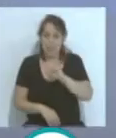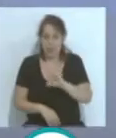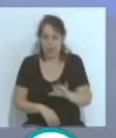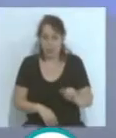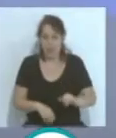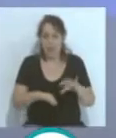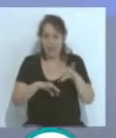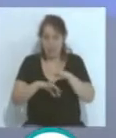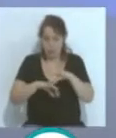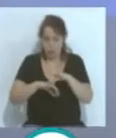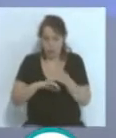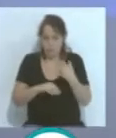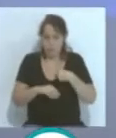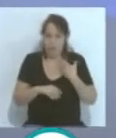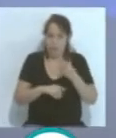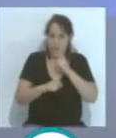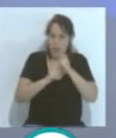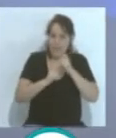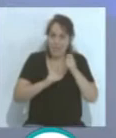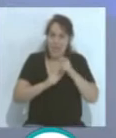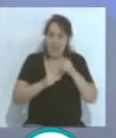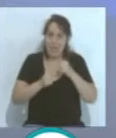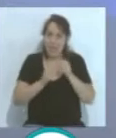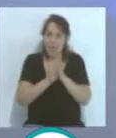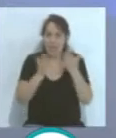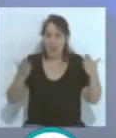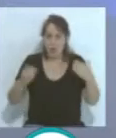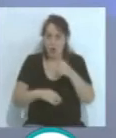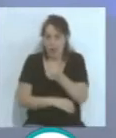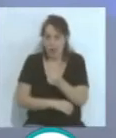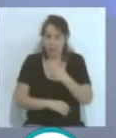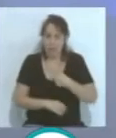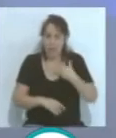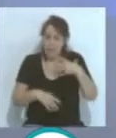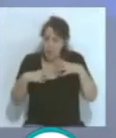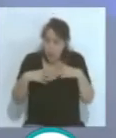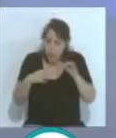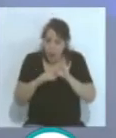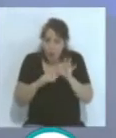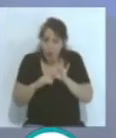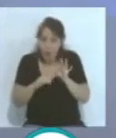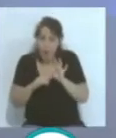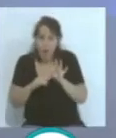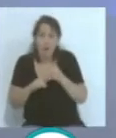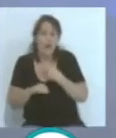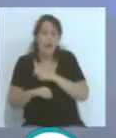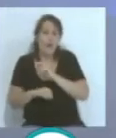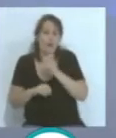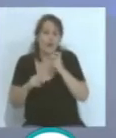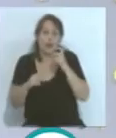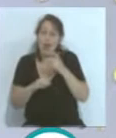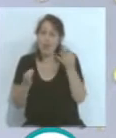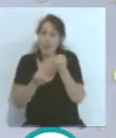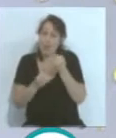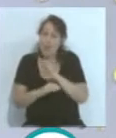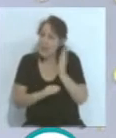compañera, corresponsal del diario A, ¿cómo vamos? ¿Ha tenido vacaciones o Carlitos Cariño ahí hay que tirarle la oreja? No, de momento no, pero